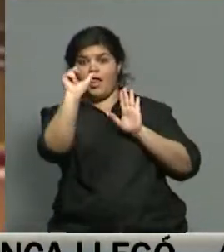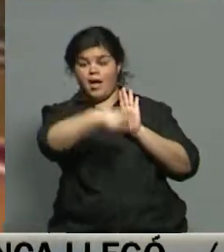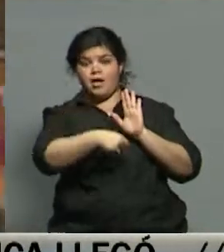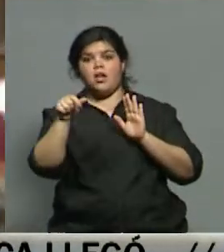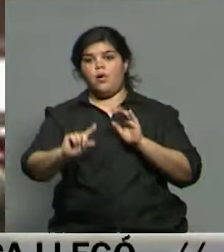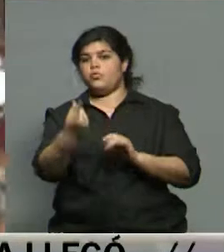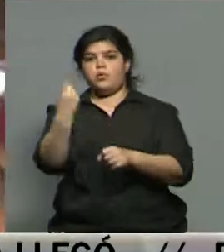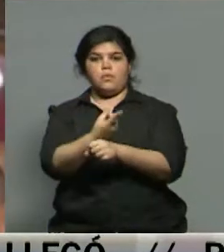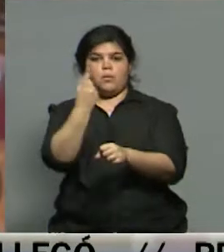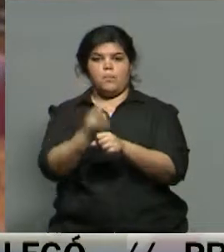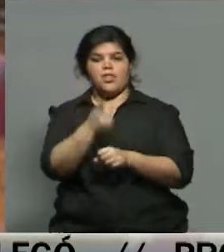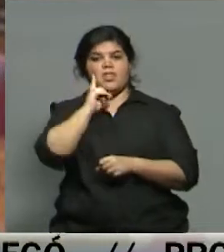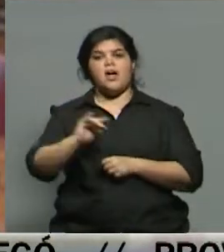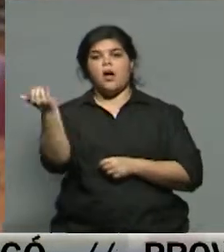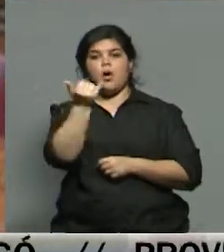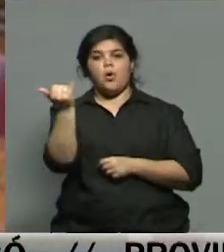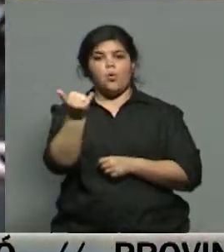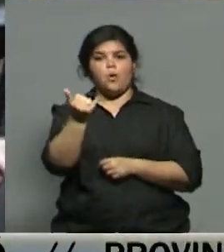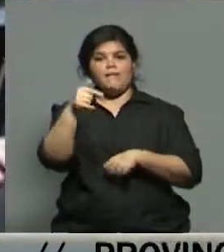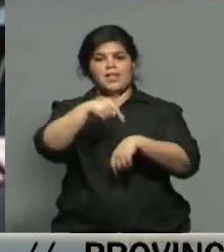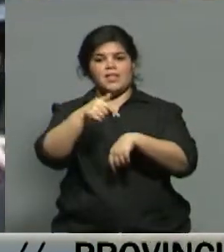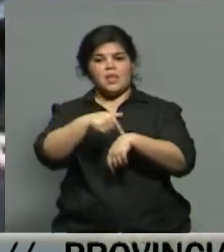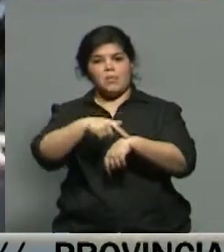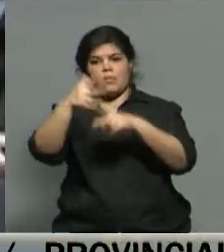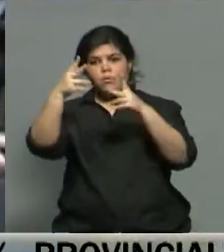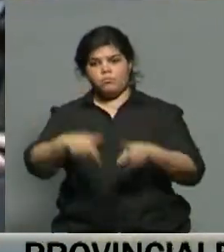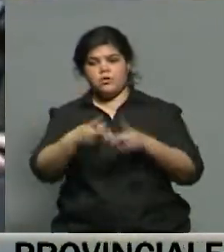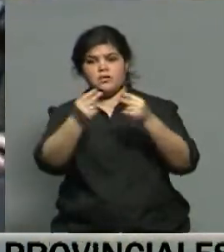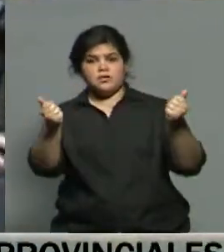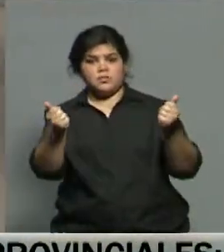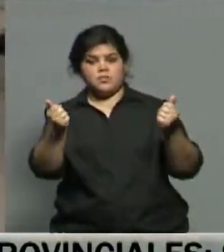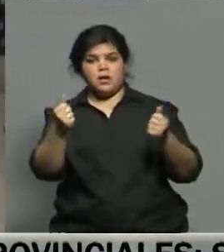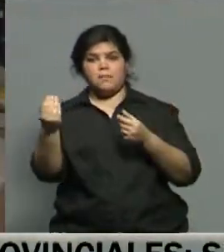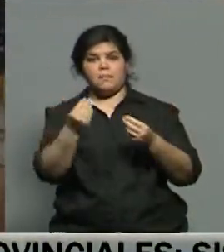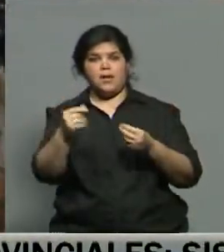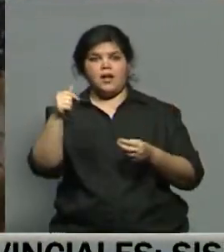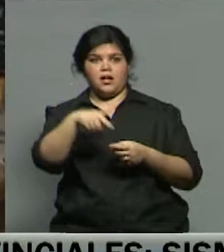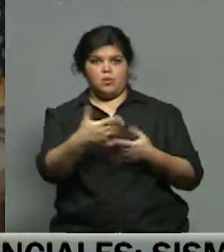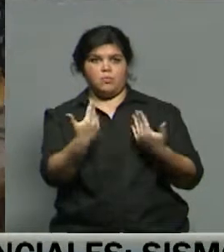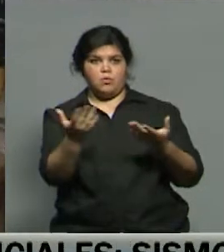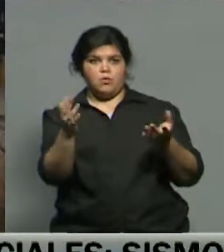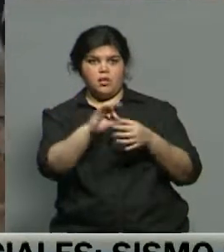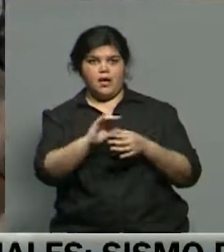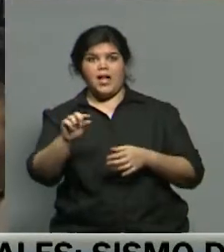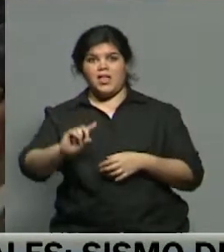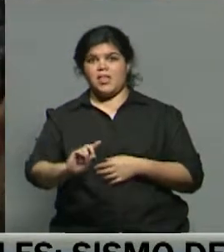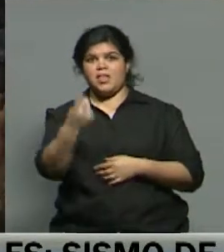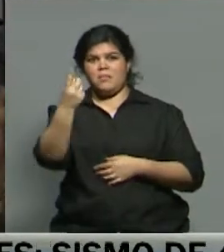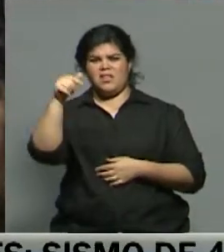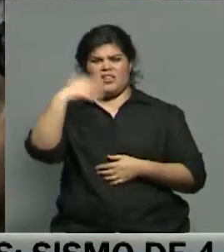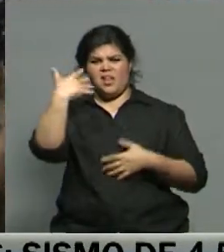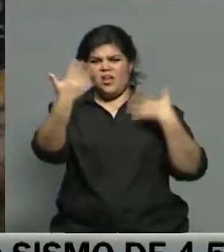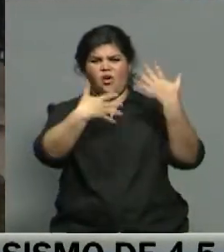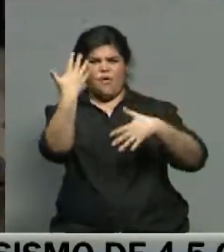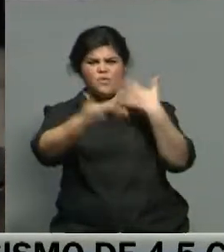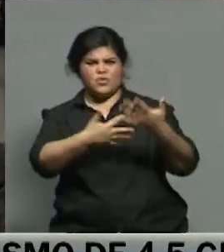jueves vence el plazo para que el presidente catalán aclare al gobierno de Mariano Rajoy si declaró o no la independencia en una confusa sesión en el